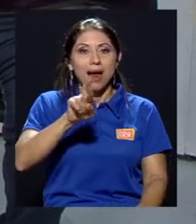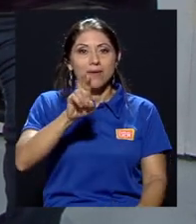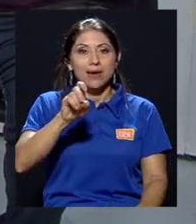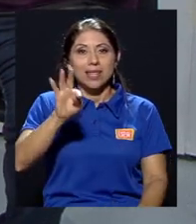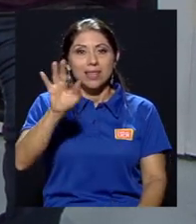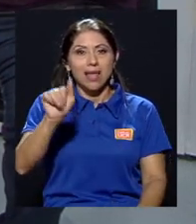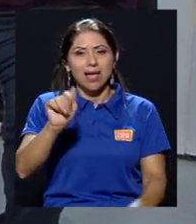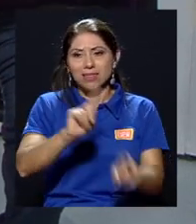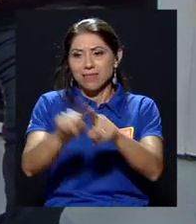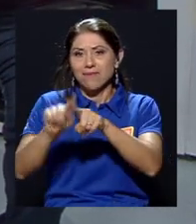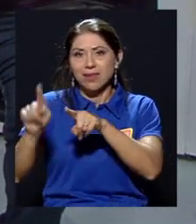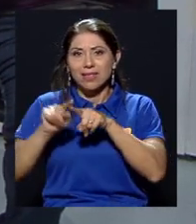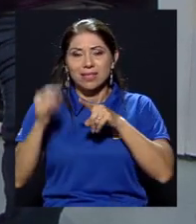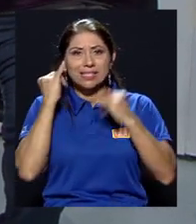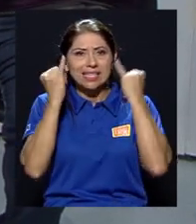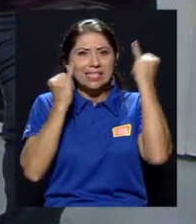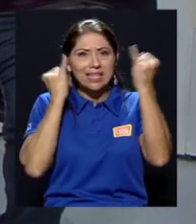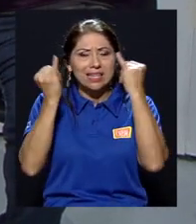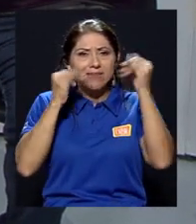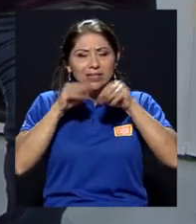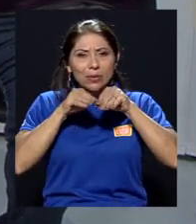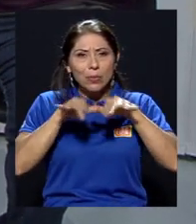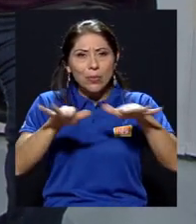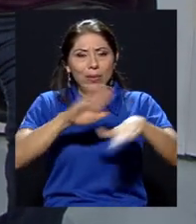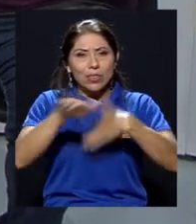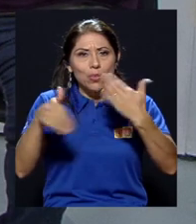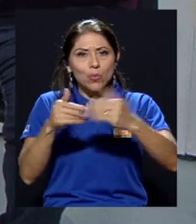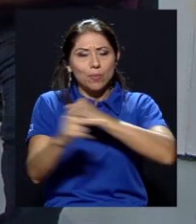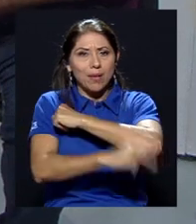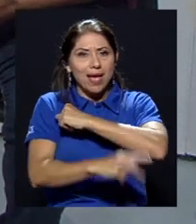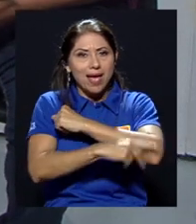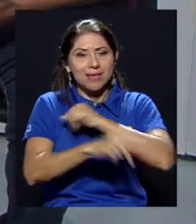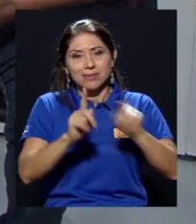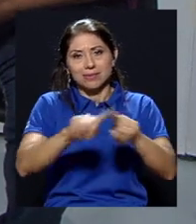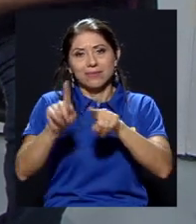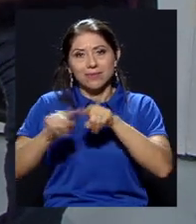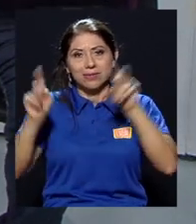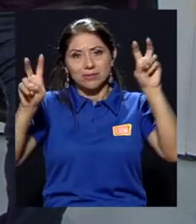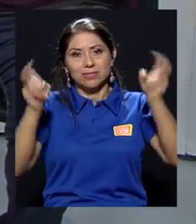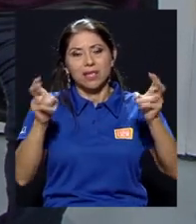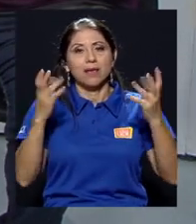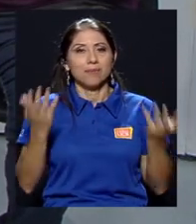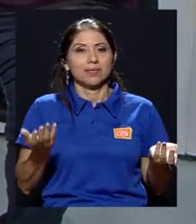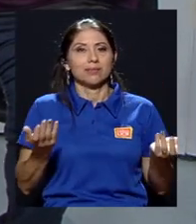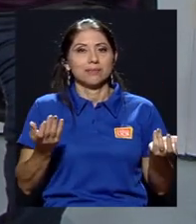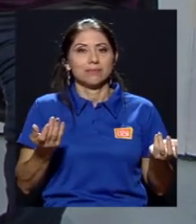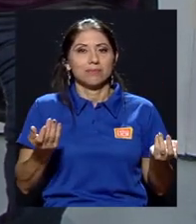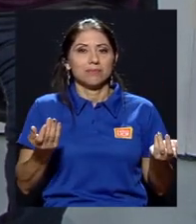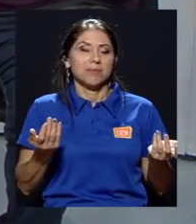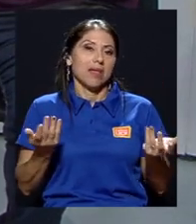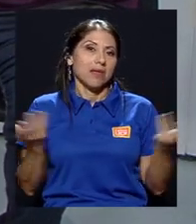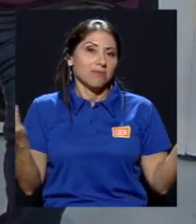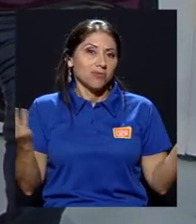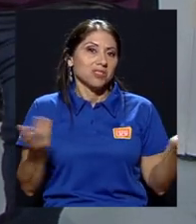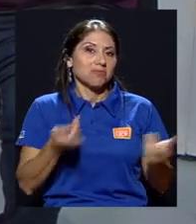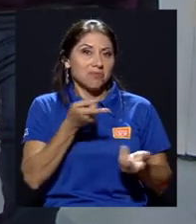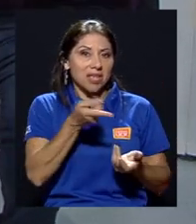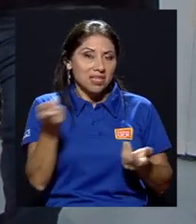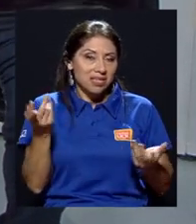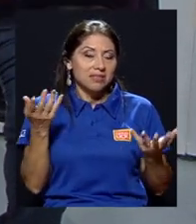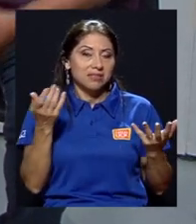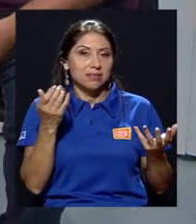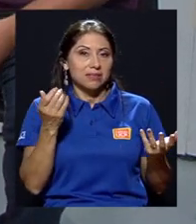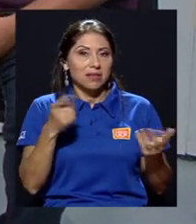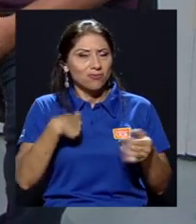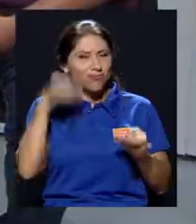de iniciativas que se desarrollan a lo largo del país en diversos temas, ¿verdad? Entonces mencionar tal vez como estas pequeñas que